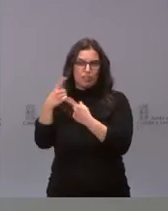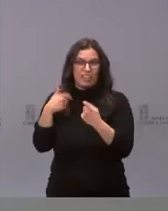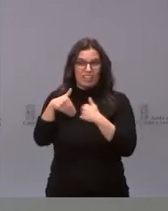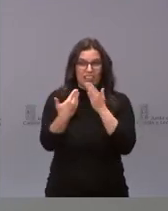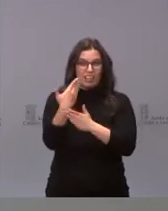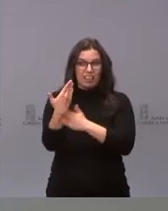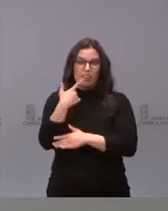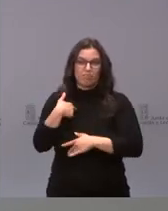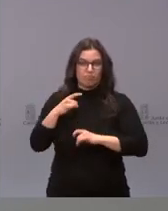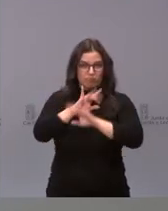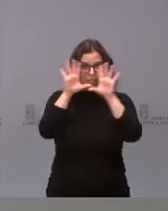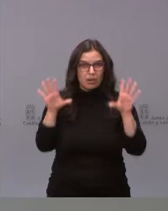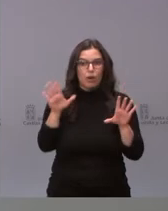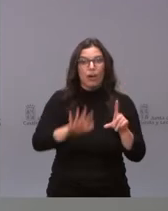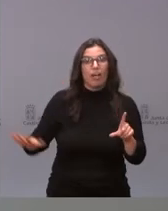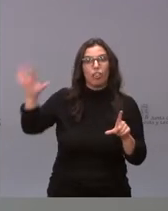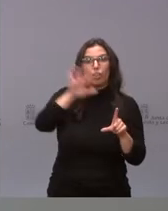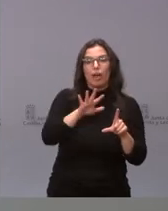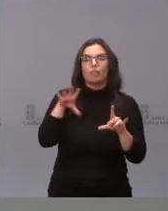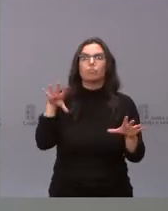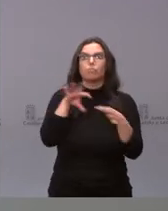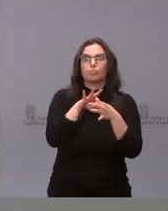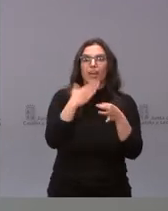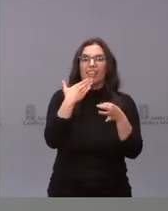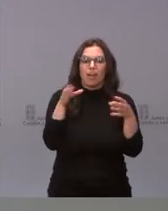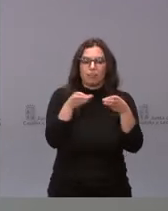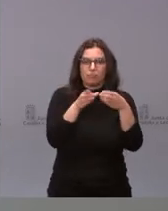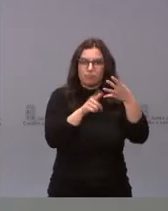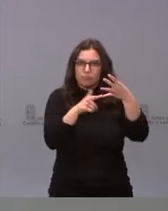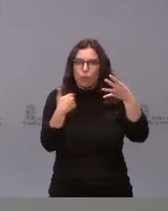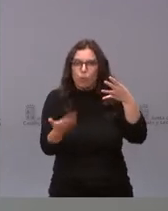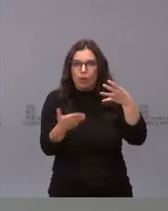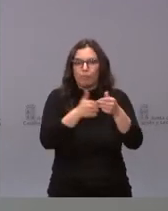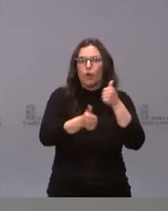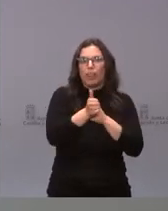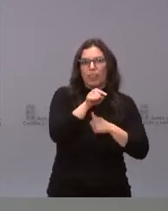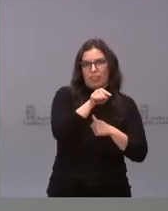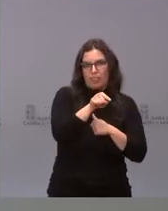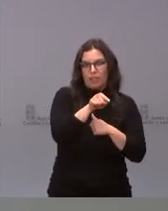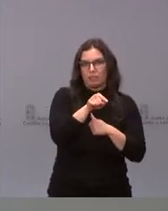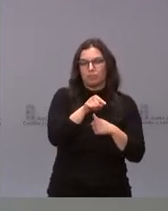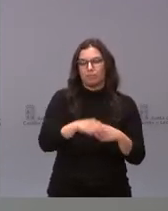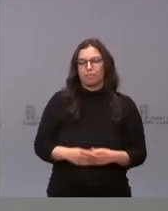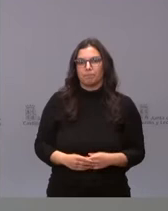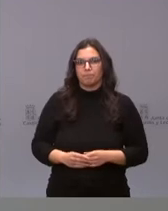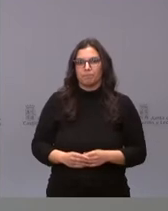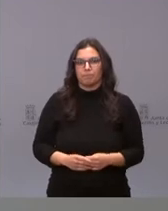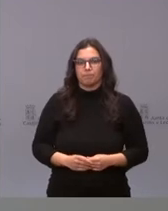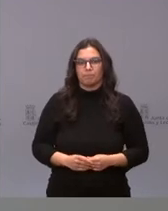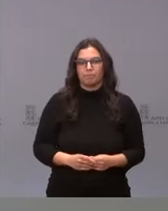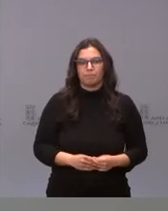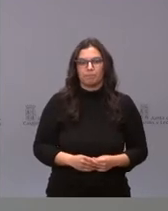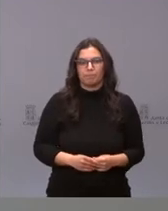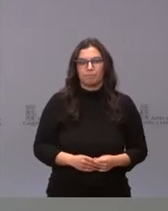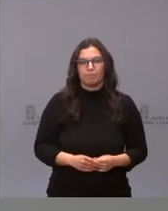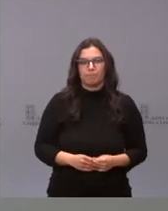se defina a nivel nacional cuál es la población en la que prioritariamente tenemos que poner la vacuna de Janssen